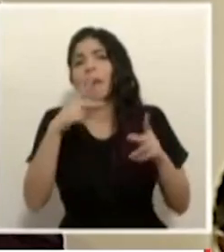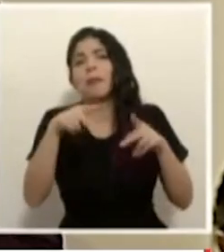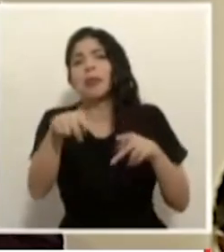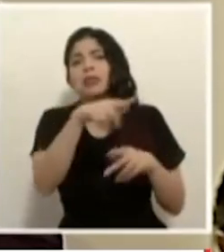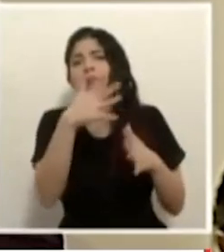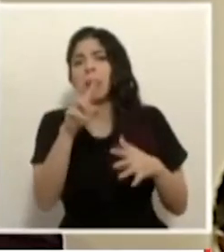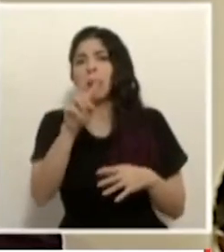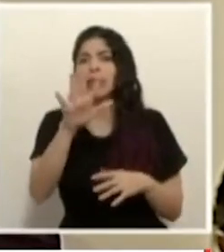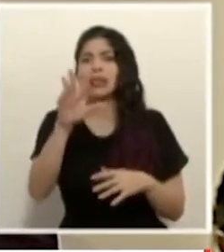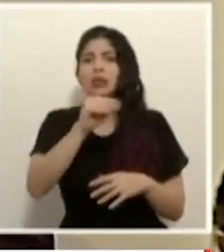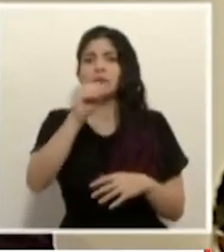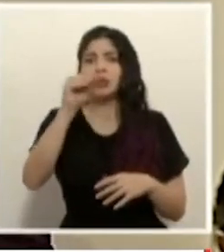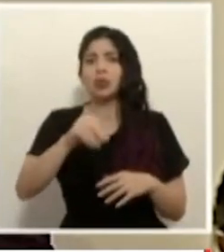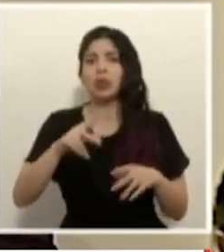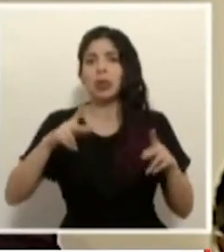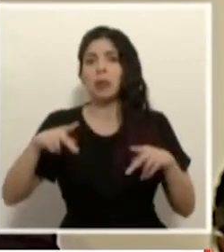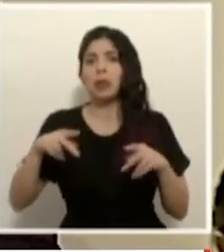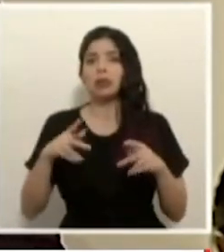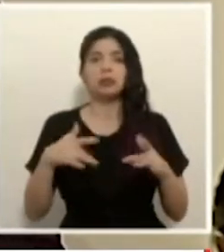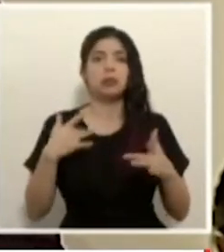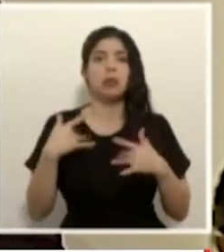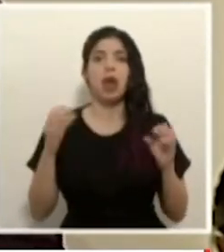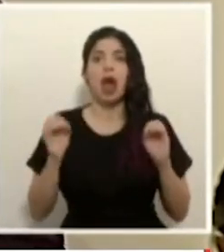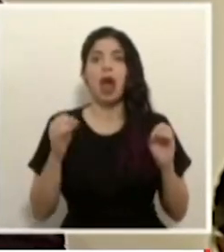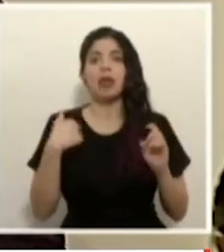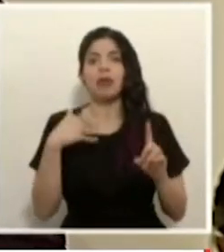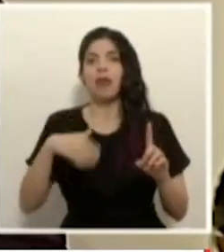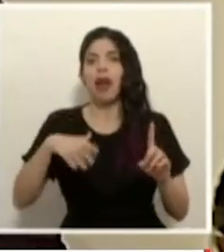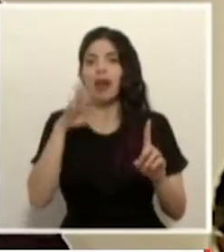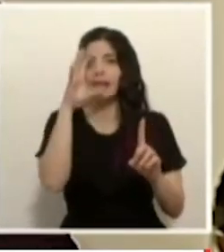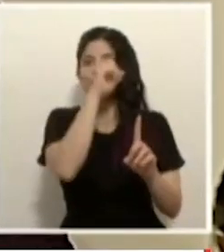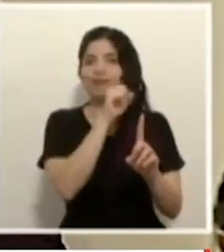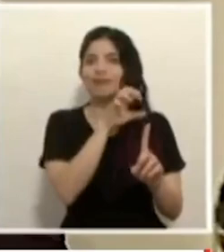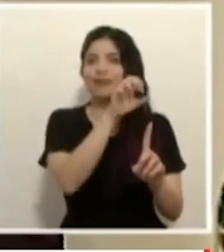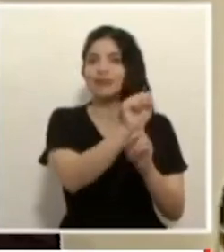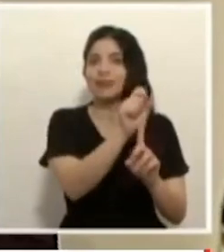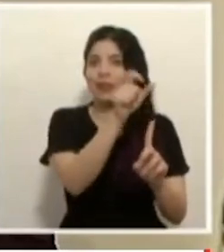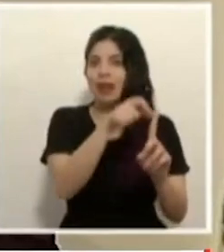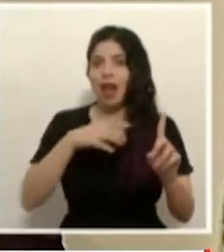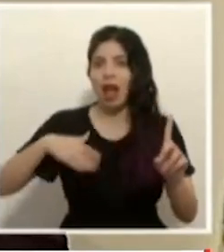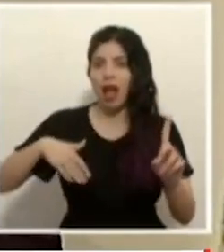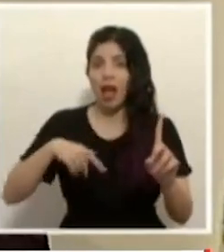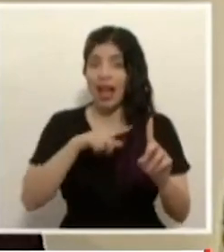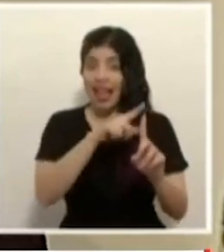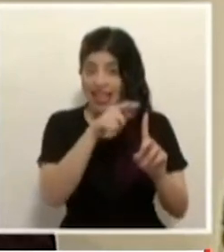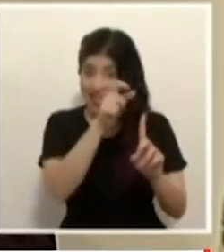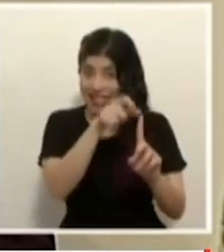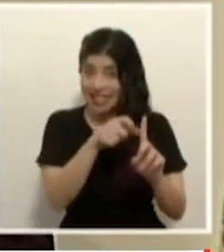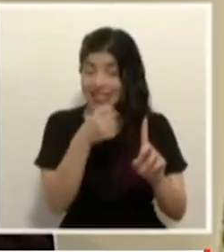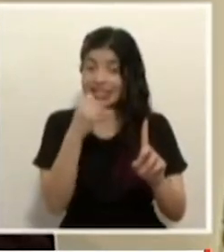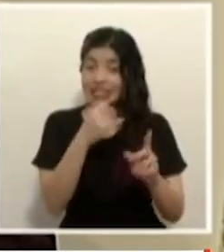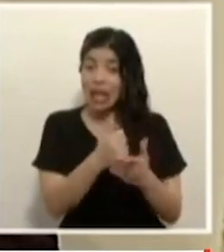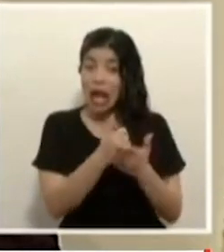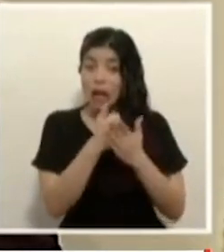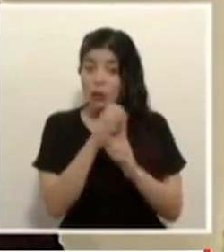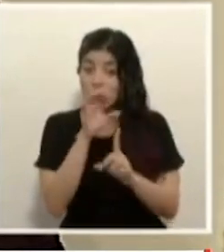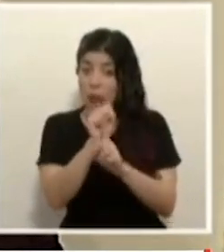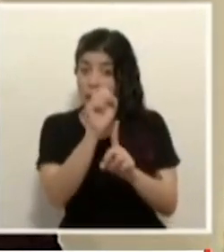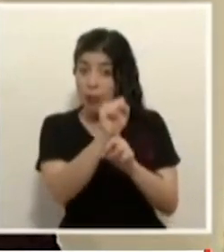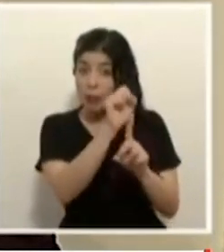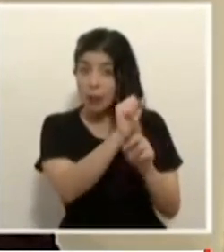en un 25% de personas sin síntomas y que pues eso también aporta si podemos captar más casos o menos casos